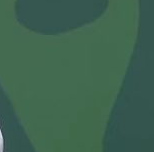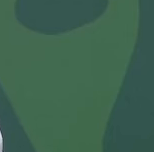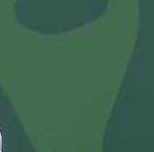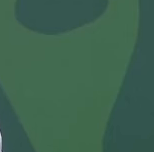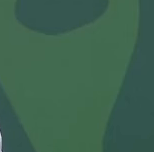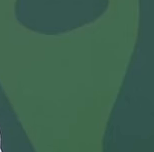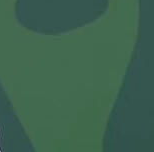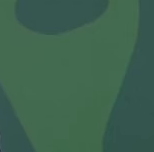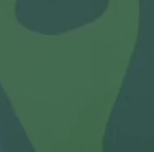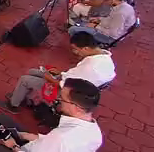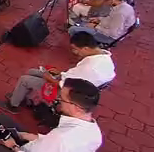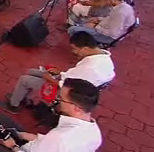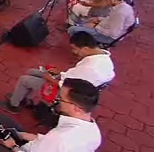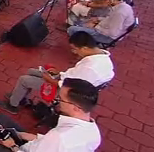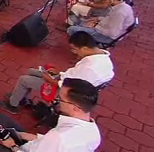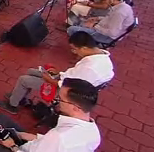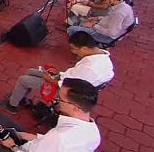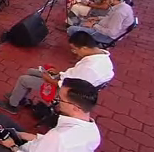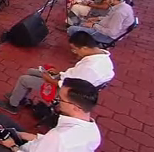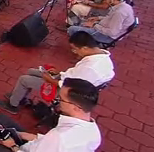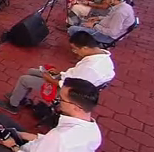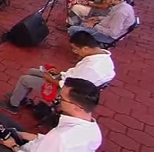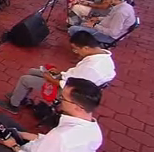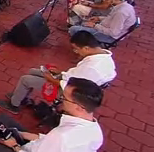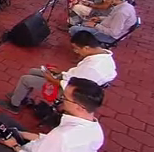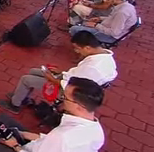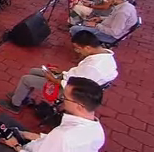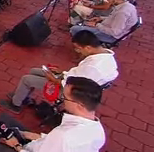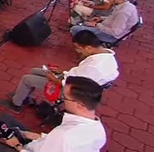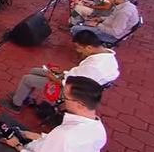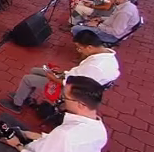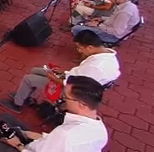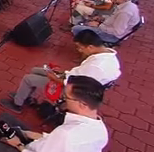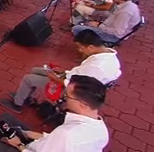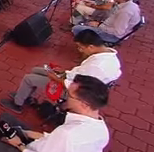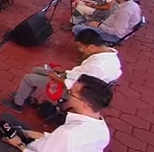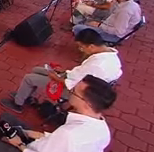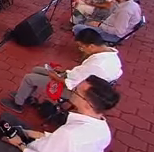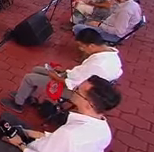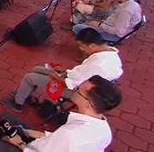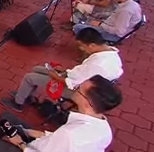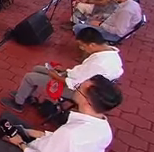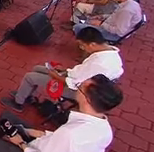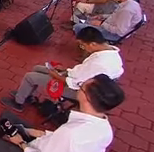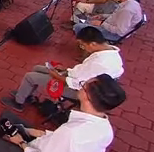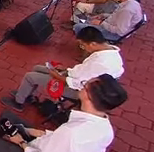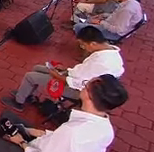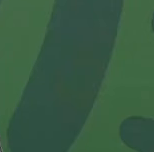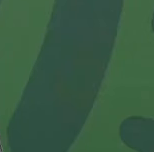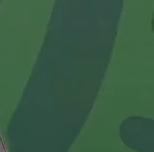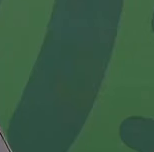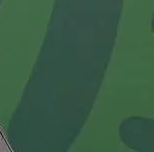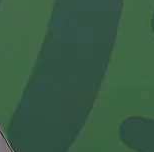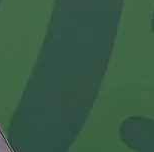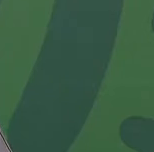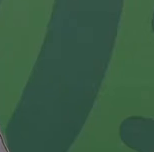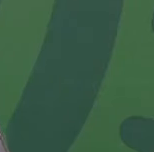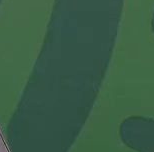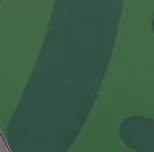doscientos noventa dos campesinos incluyen a pescadores y